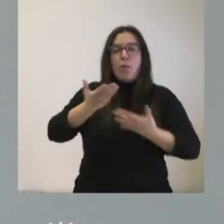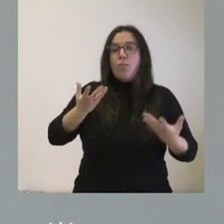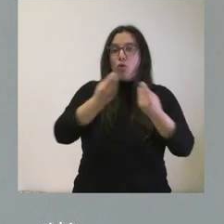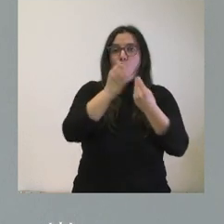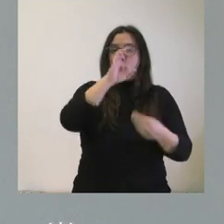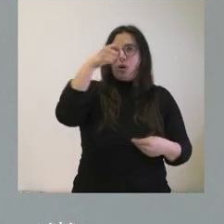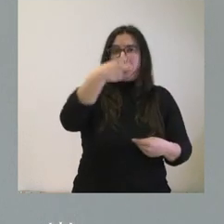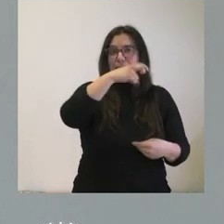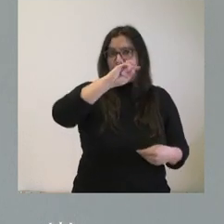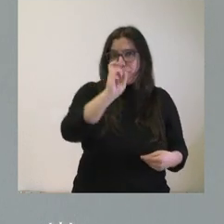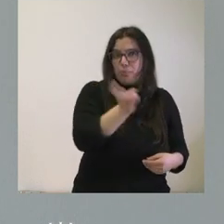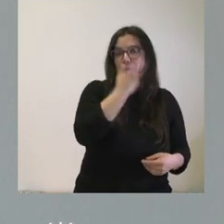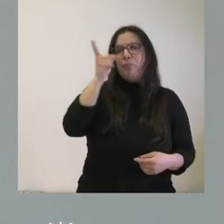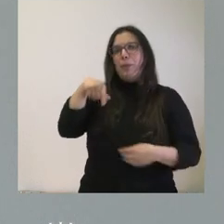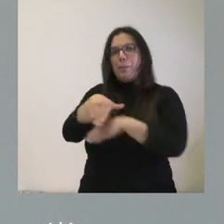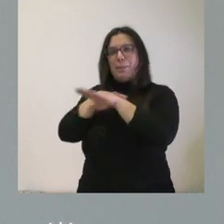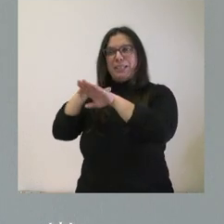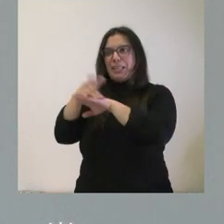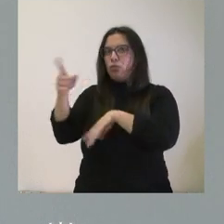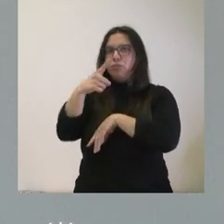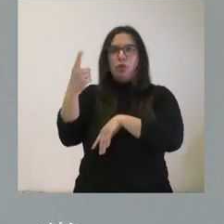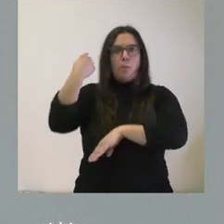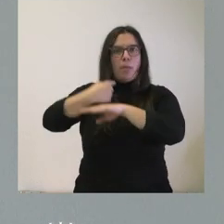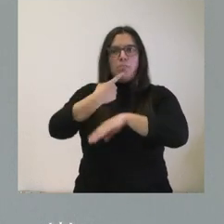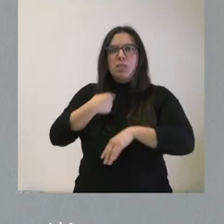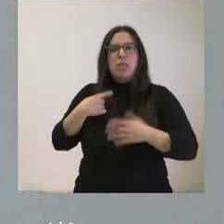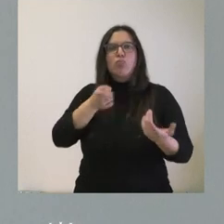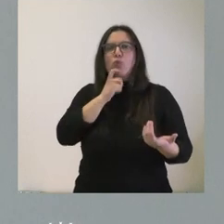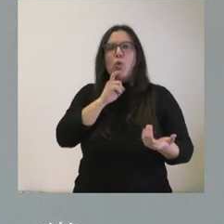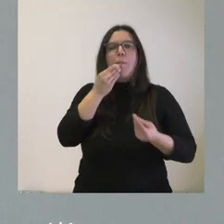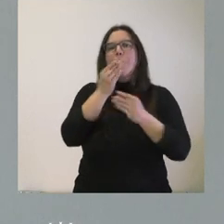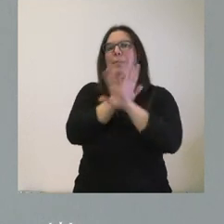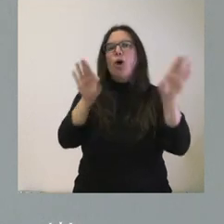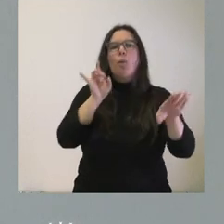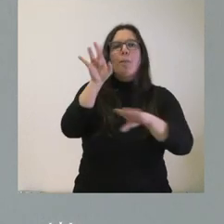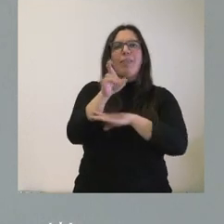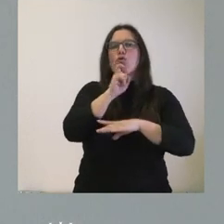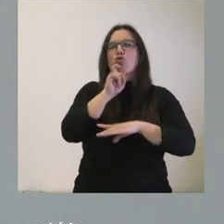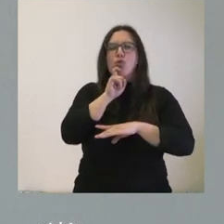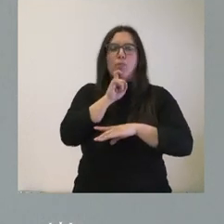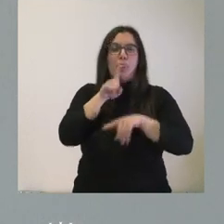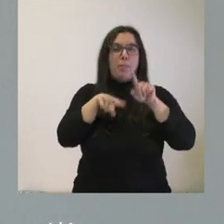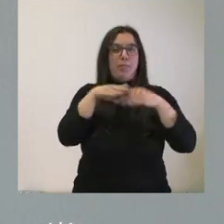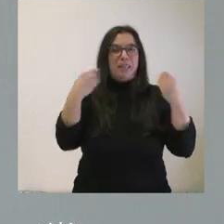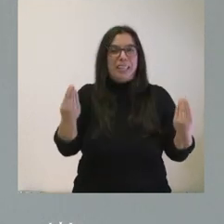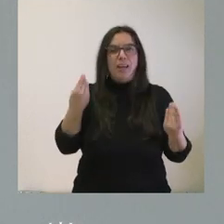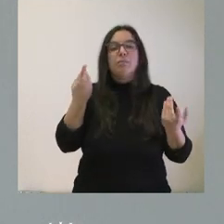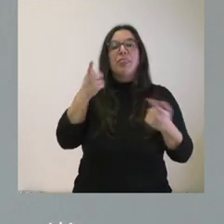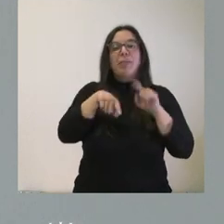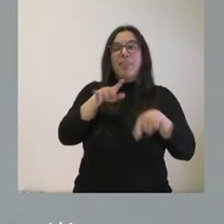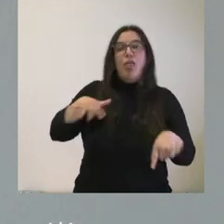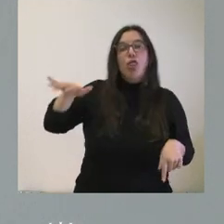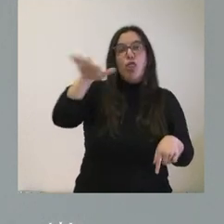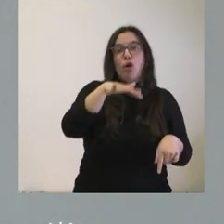ONGs como con el Ministerio, que nos van a decir cuál es el mejor destino de cada uno de estos materiales y si todos los